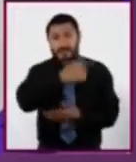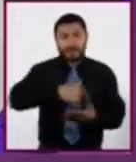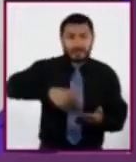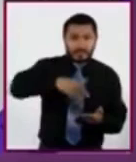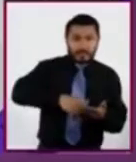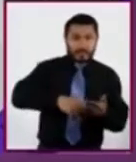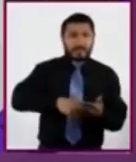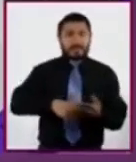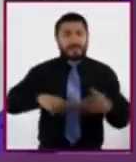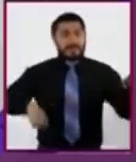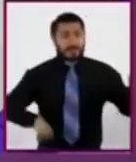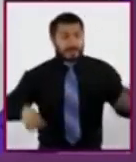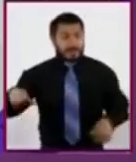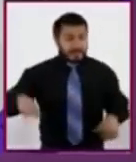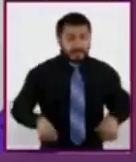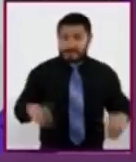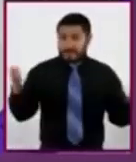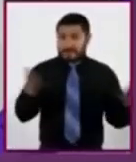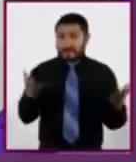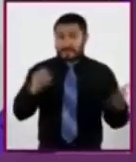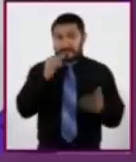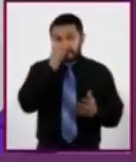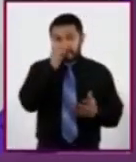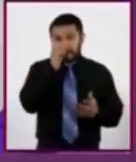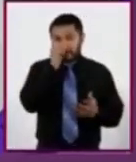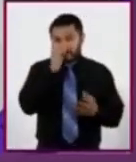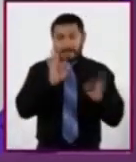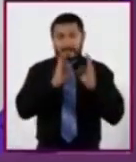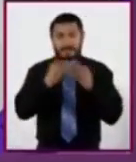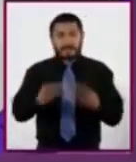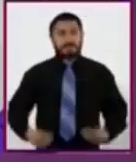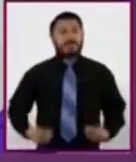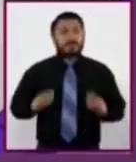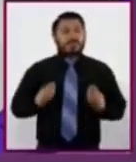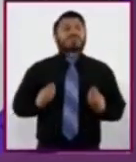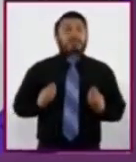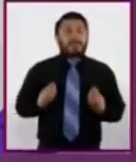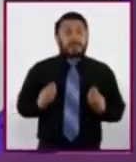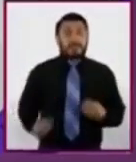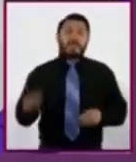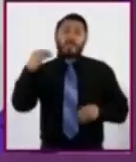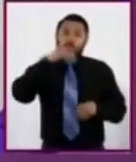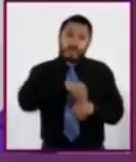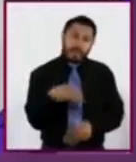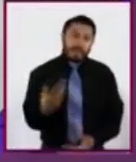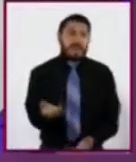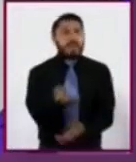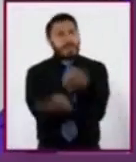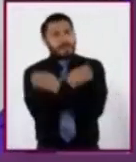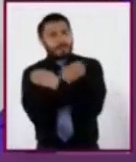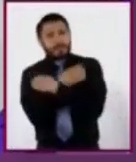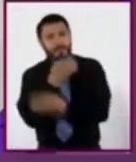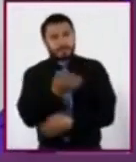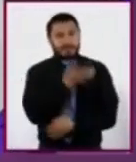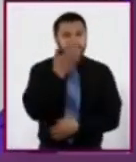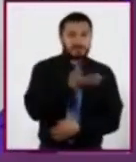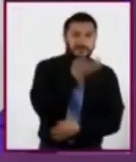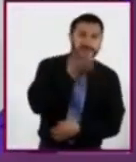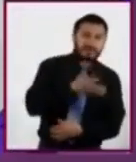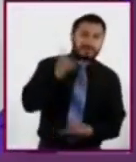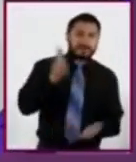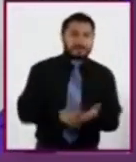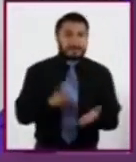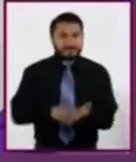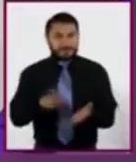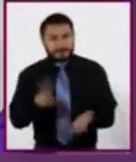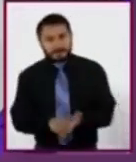Estilos de vida, incluye comportamientos, educación, costumbres, valores,